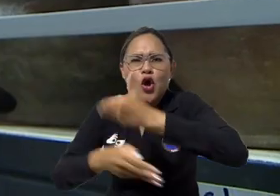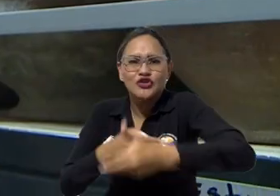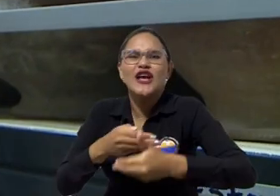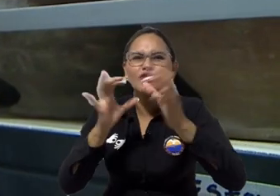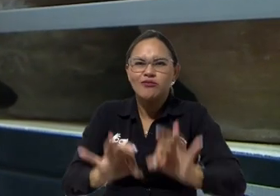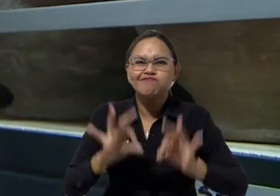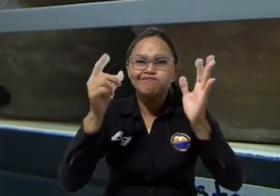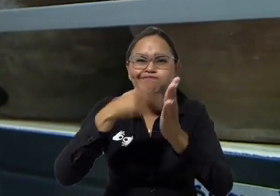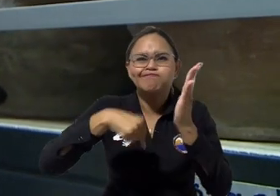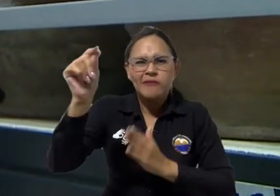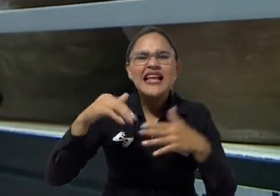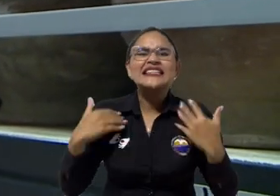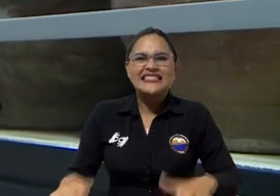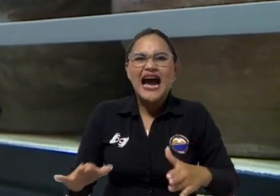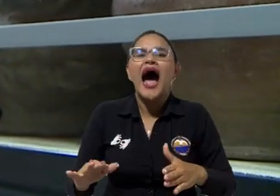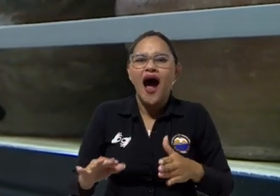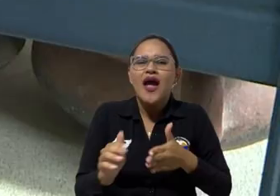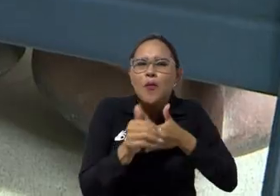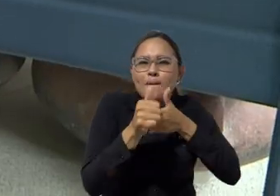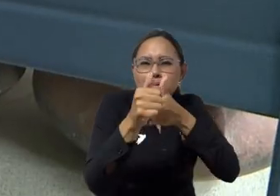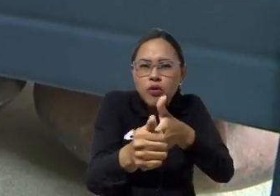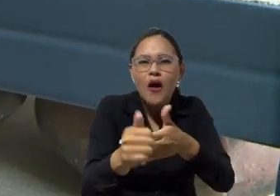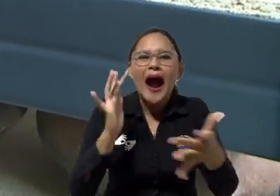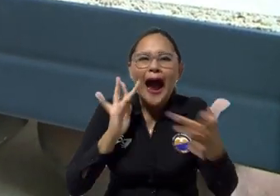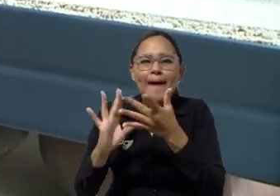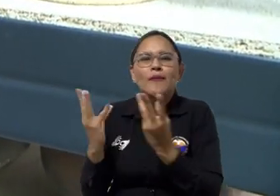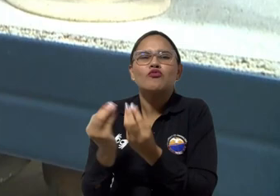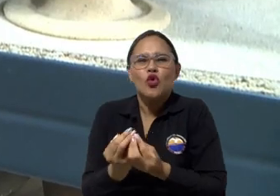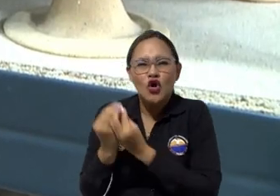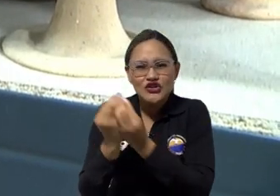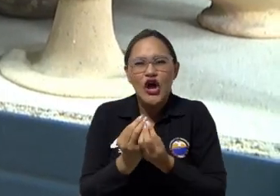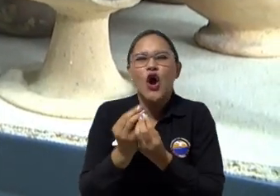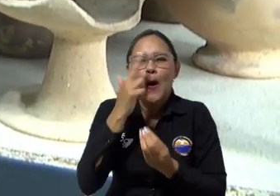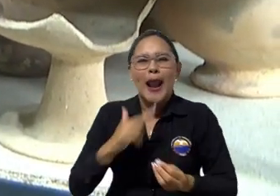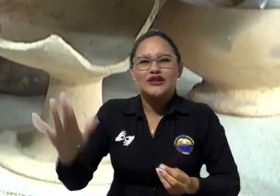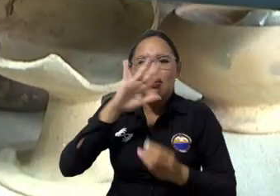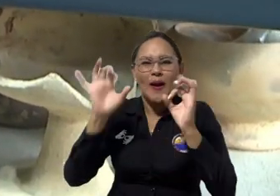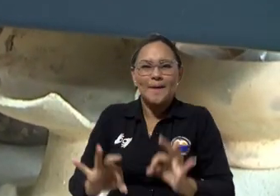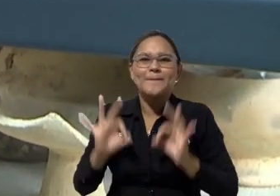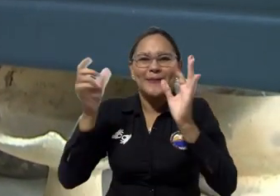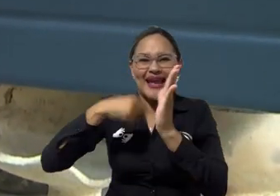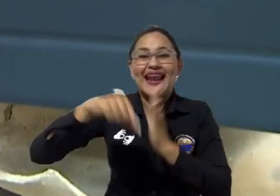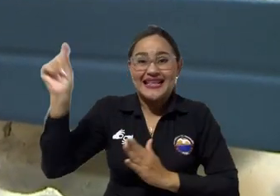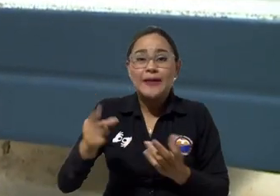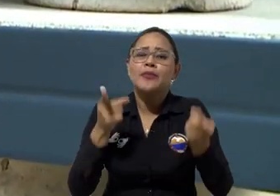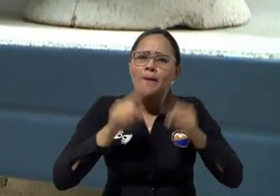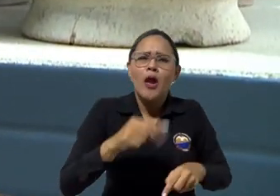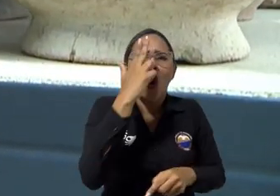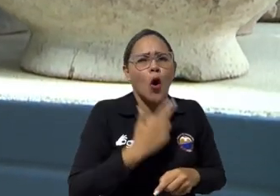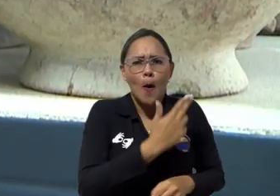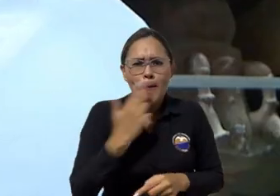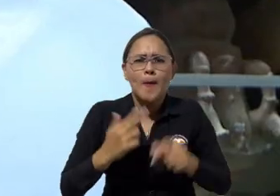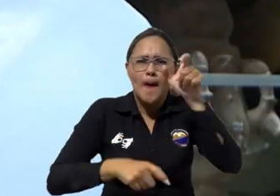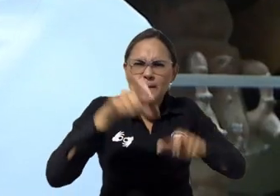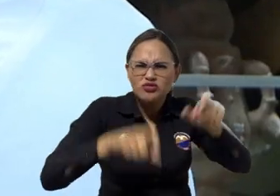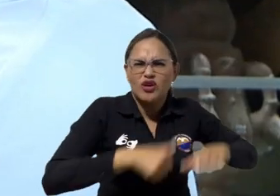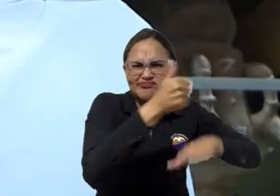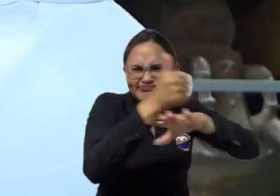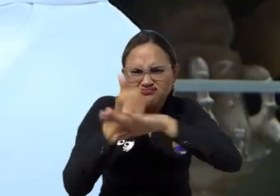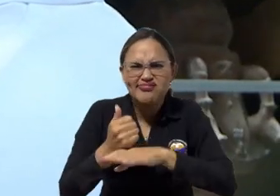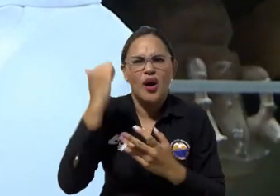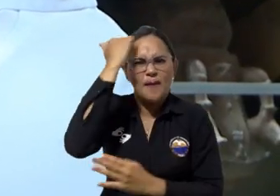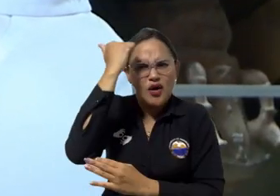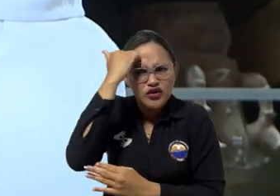de ruta establecida por el Consejo Nacional de Acreditación y el compromiso de cada uno de los actores, como altas directivas, docentes,